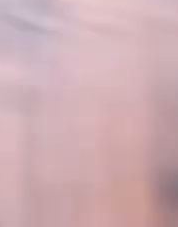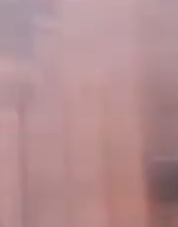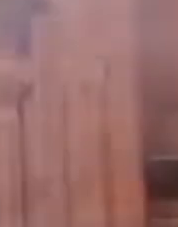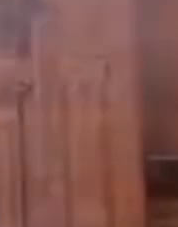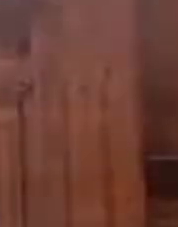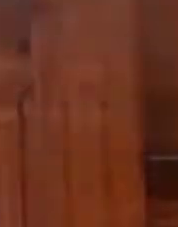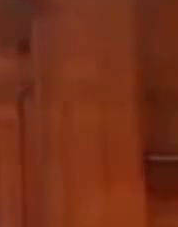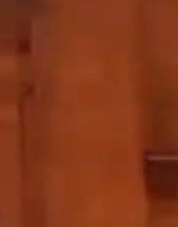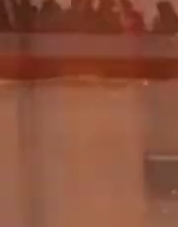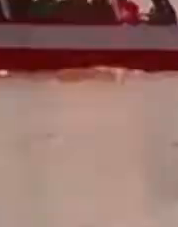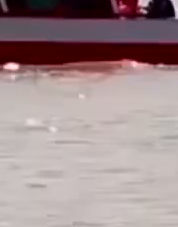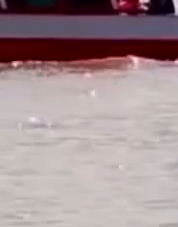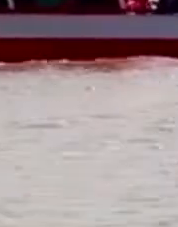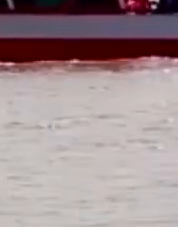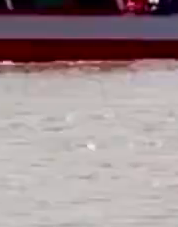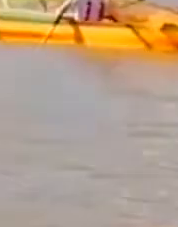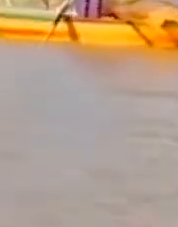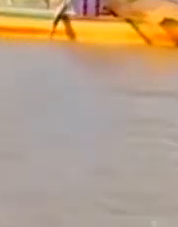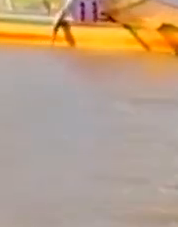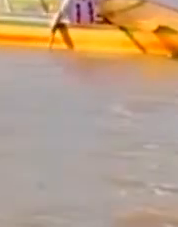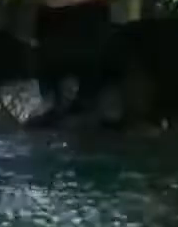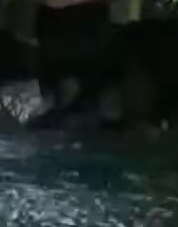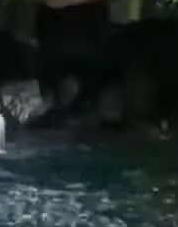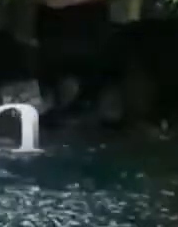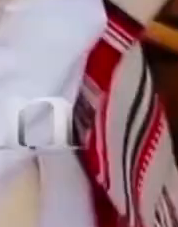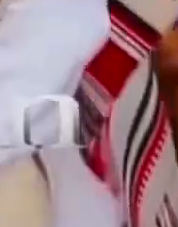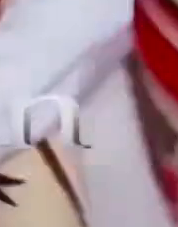Música Música